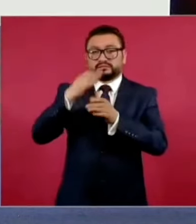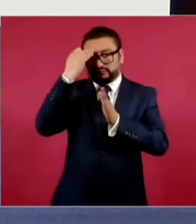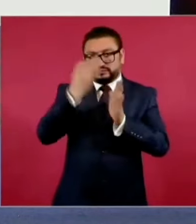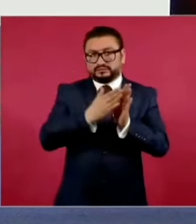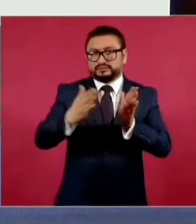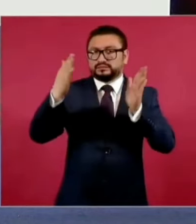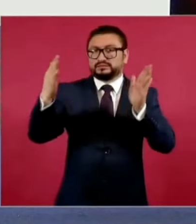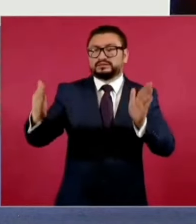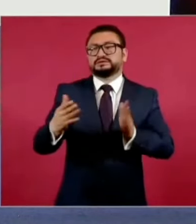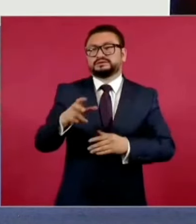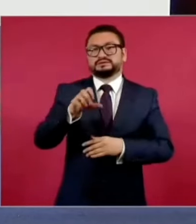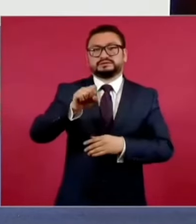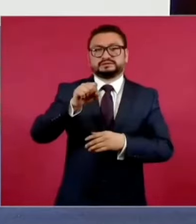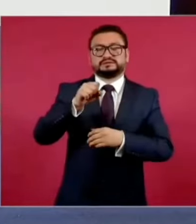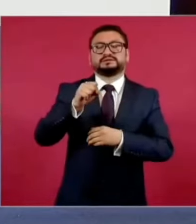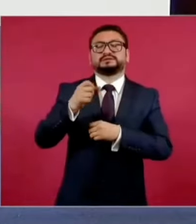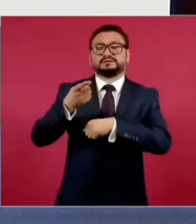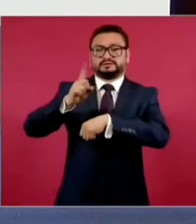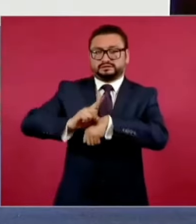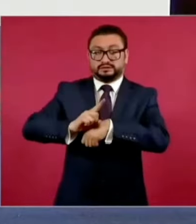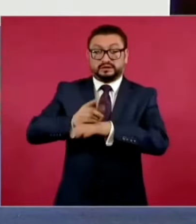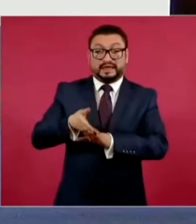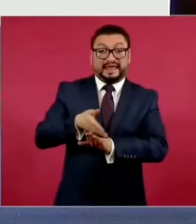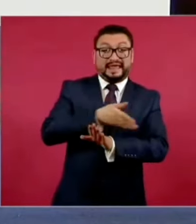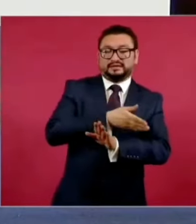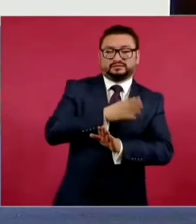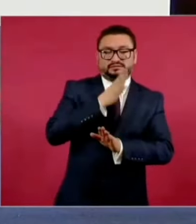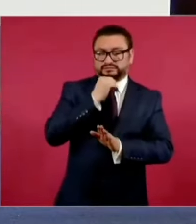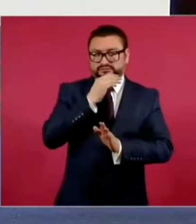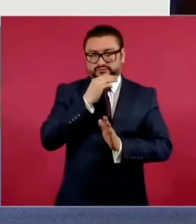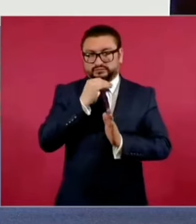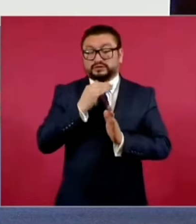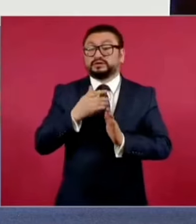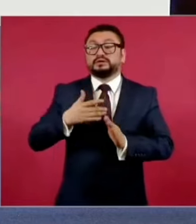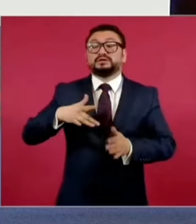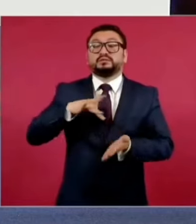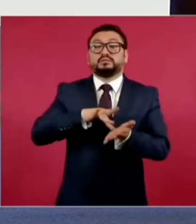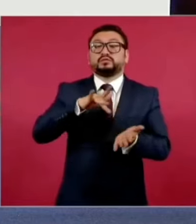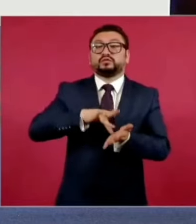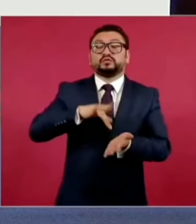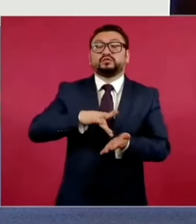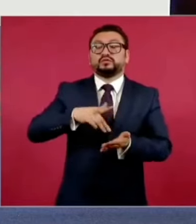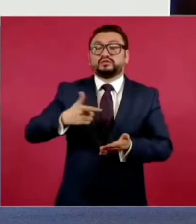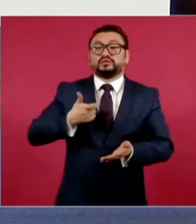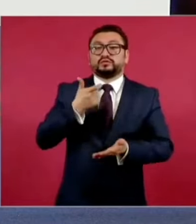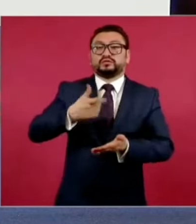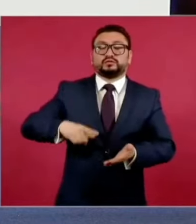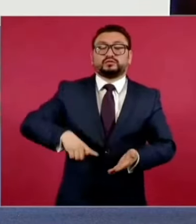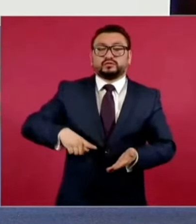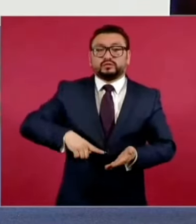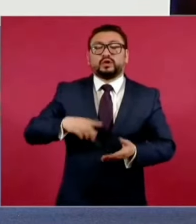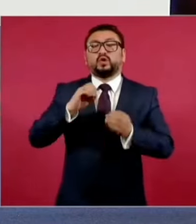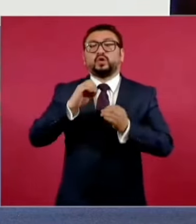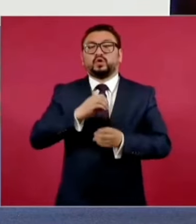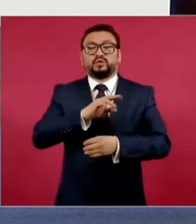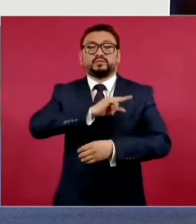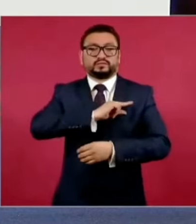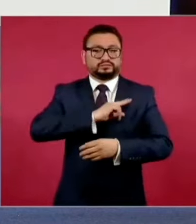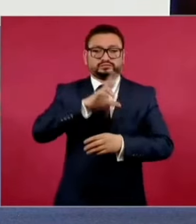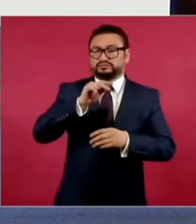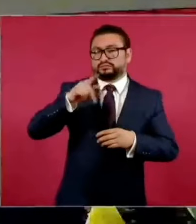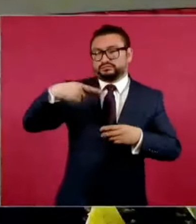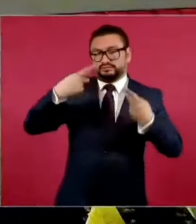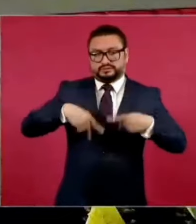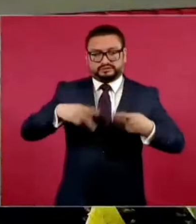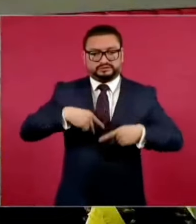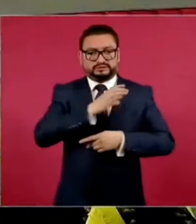habrá una etapa de pre-campañas y no se permite el financiamiento público-privado. Las personas candidatas tendrán acceso